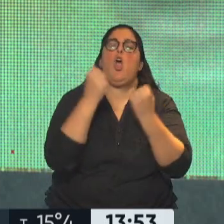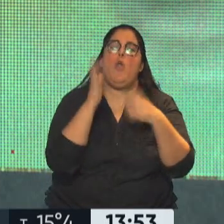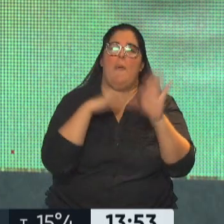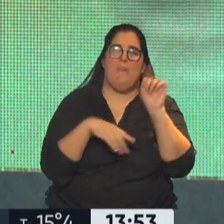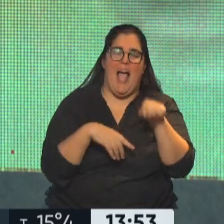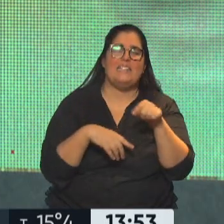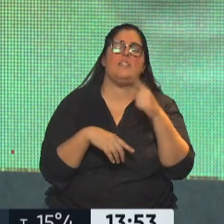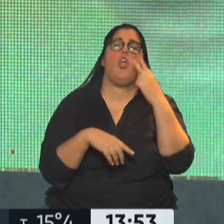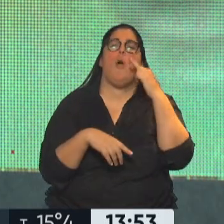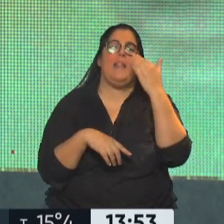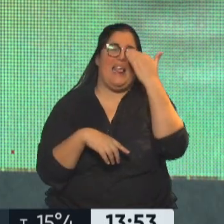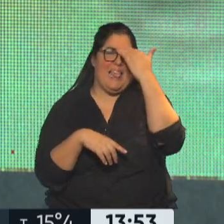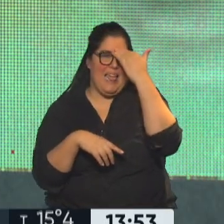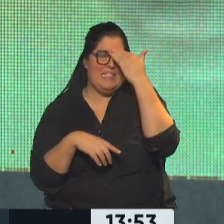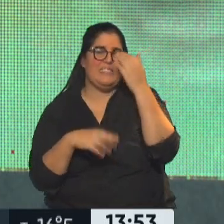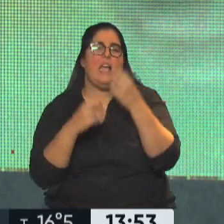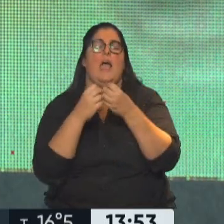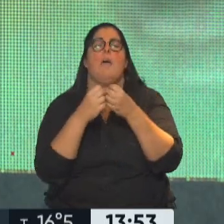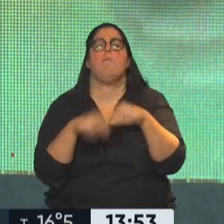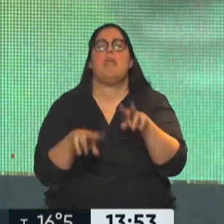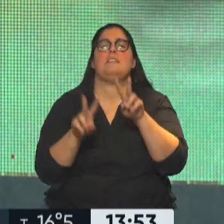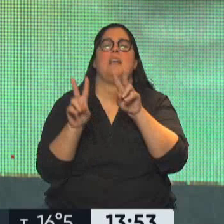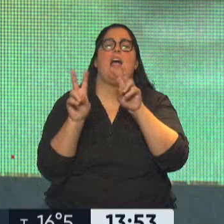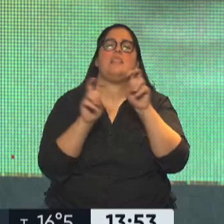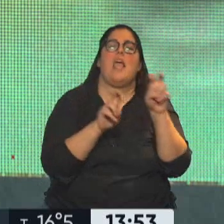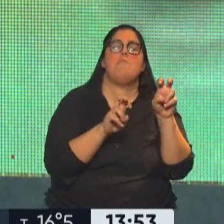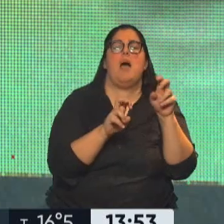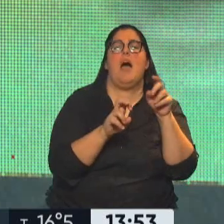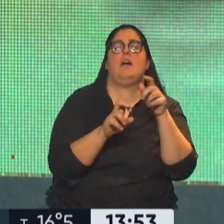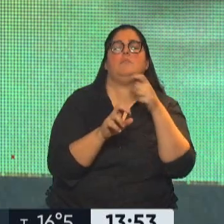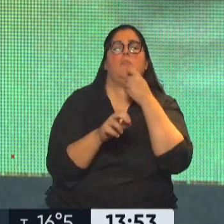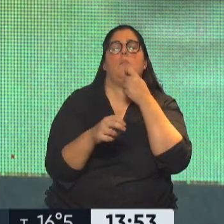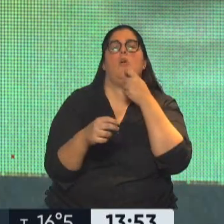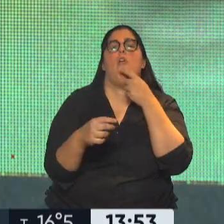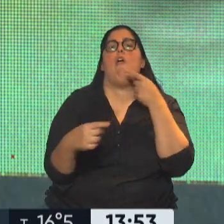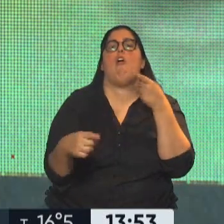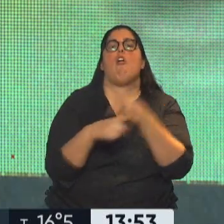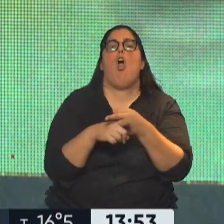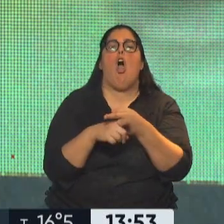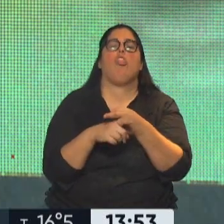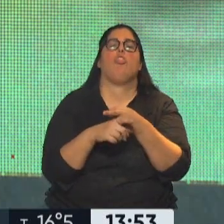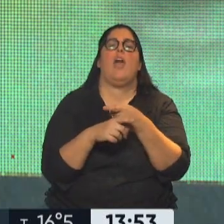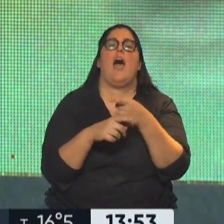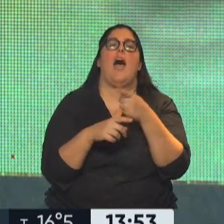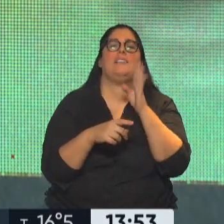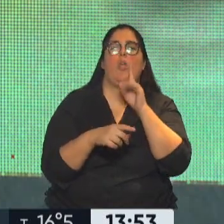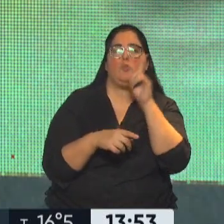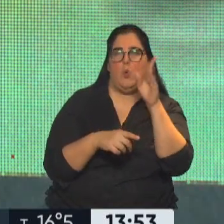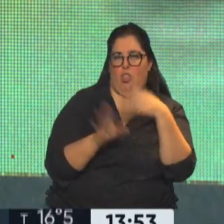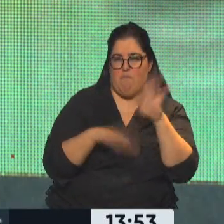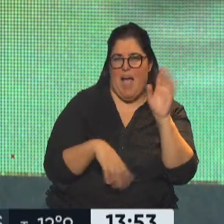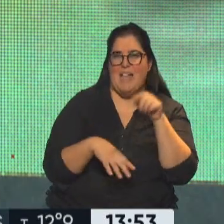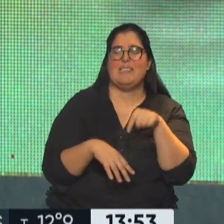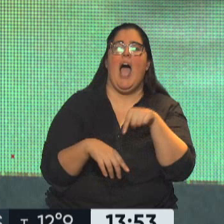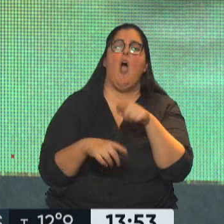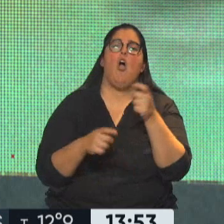adquirió una mirada más multipolar, si se quiere, contra hegemónica o de disputa hegemónica con los Estados Unidos, y ahora